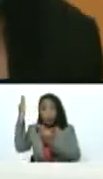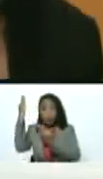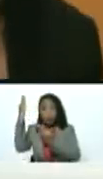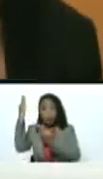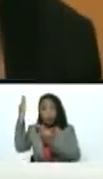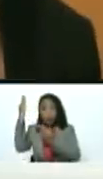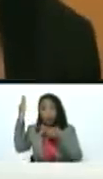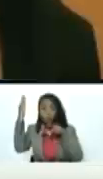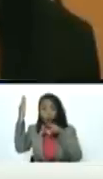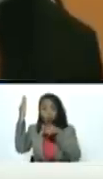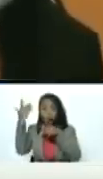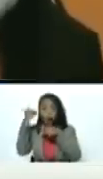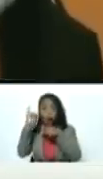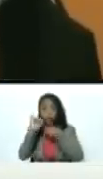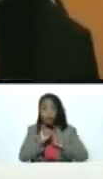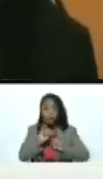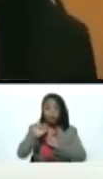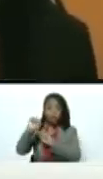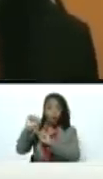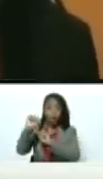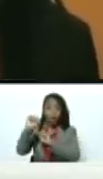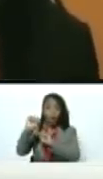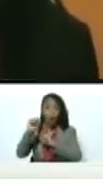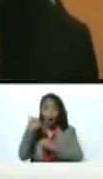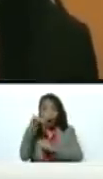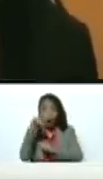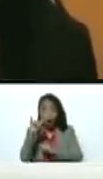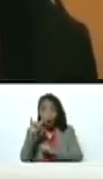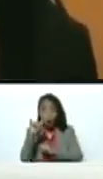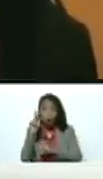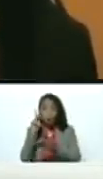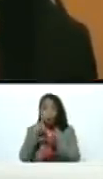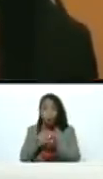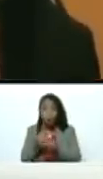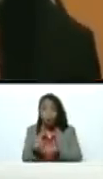Tienes el antiviral. ¿Te llegó?